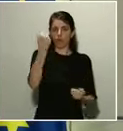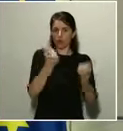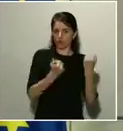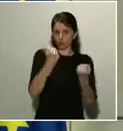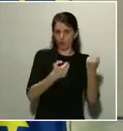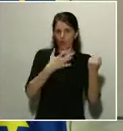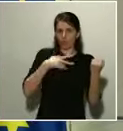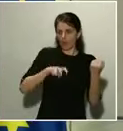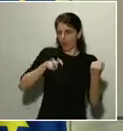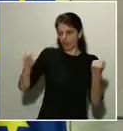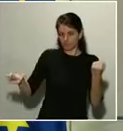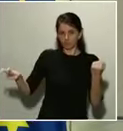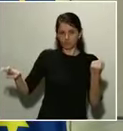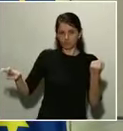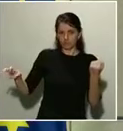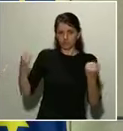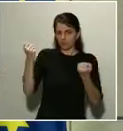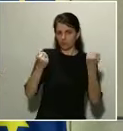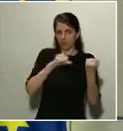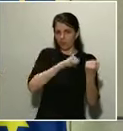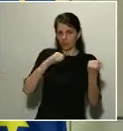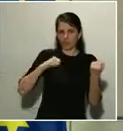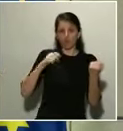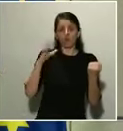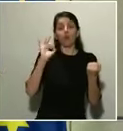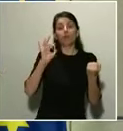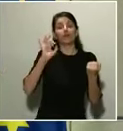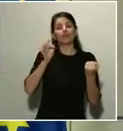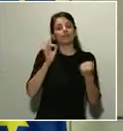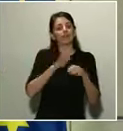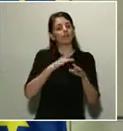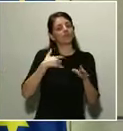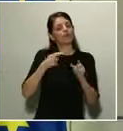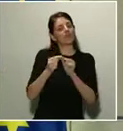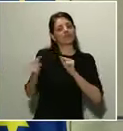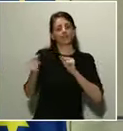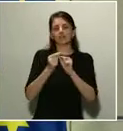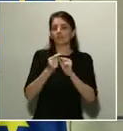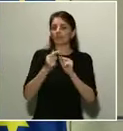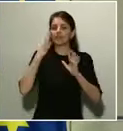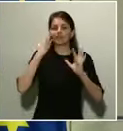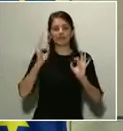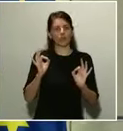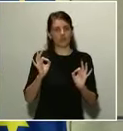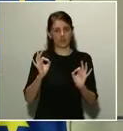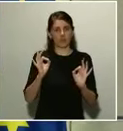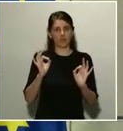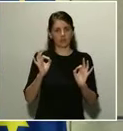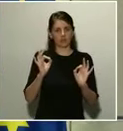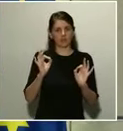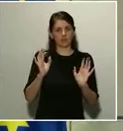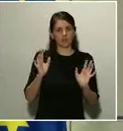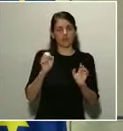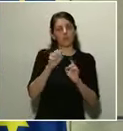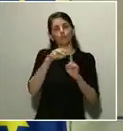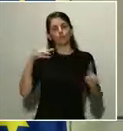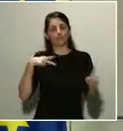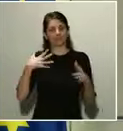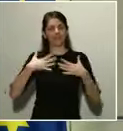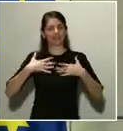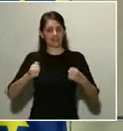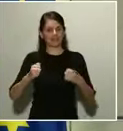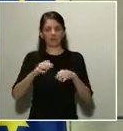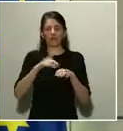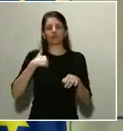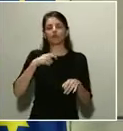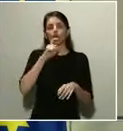privado con la distancia de seguridad prescrita desde el punto de vista sanitario. Normalmente, en una posición cruzada en el